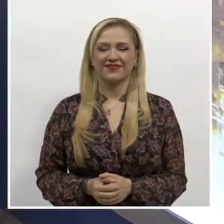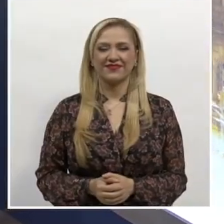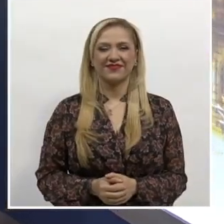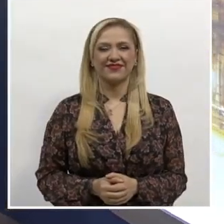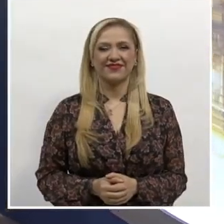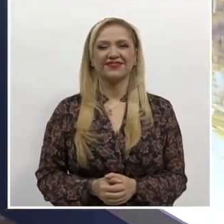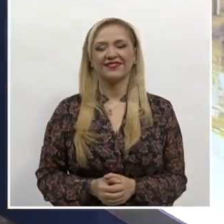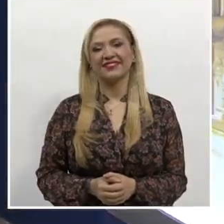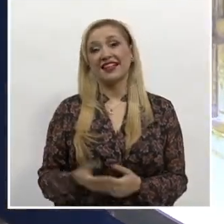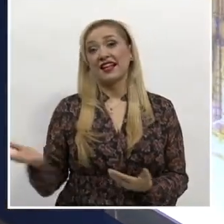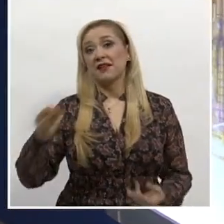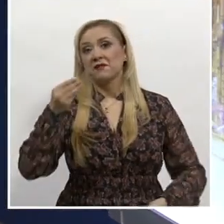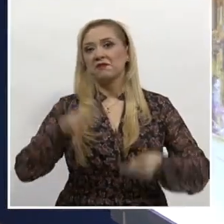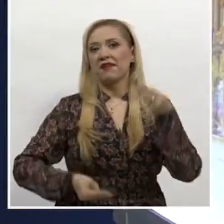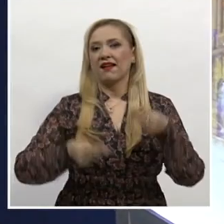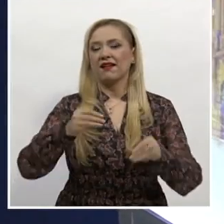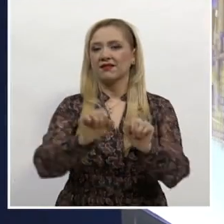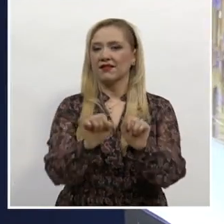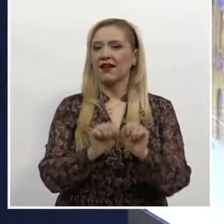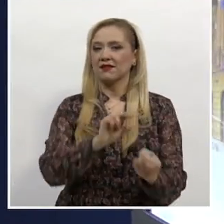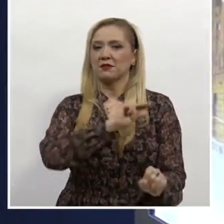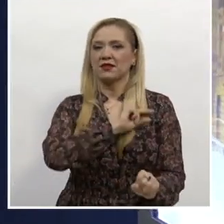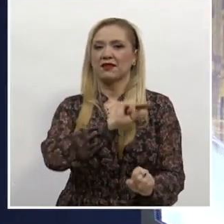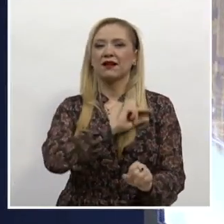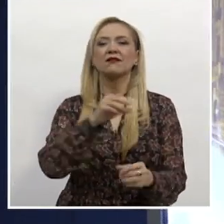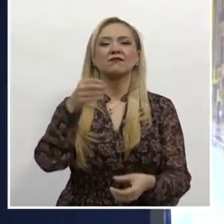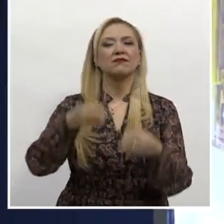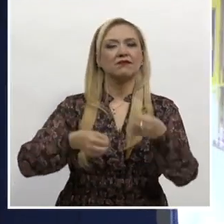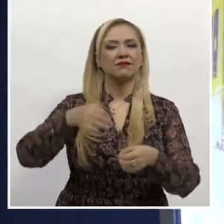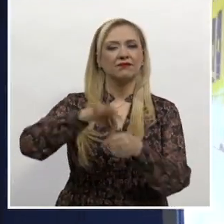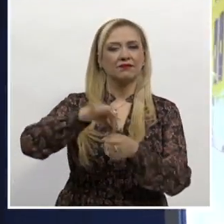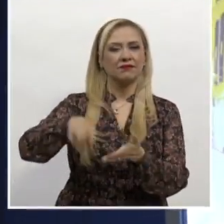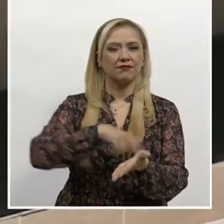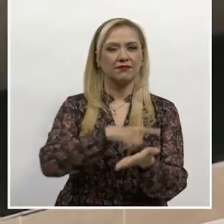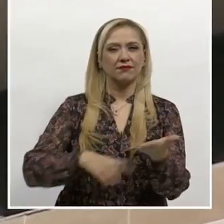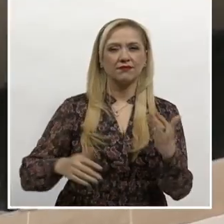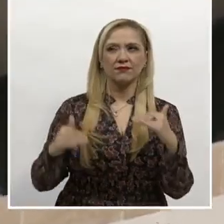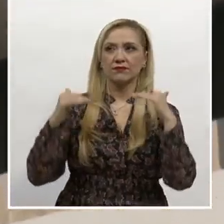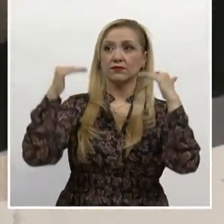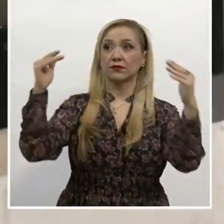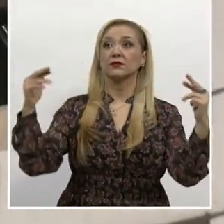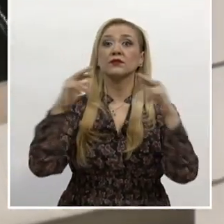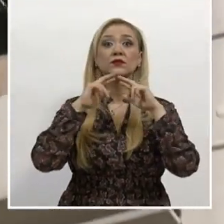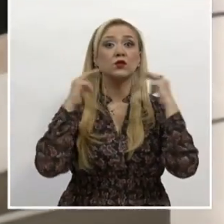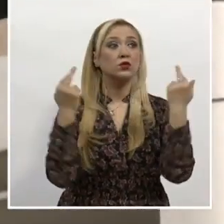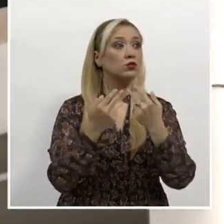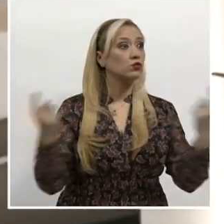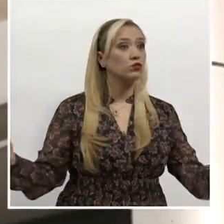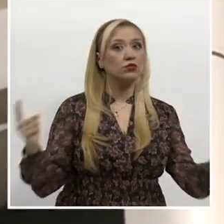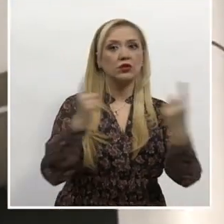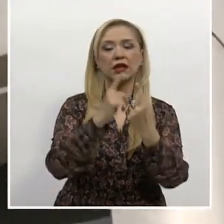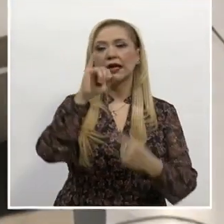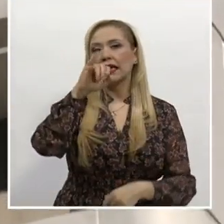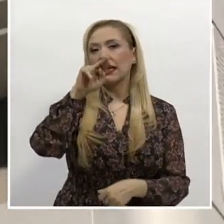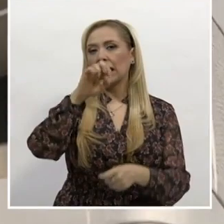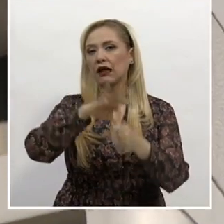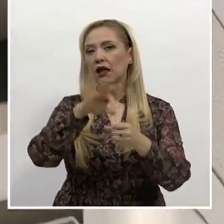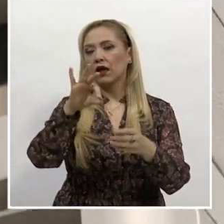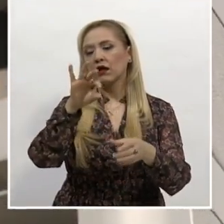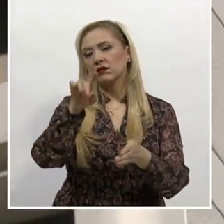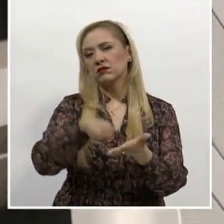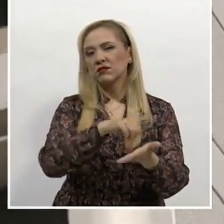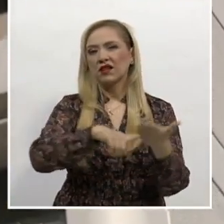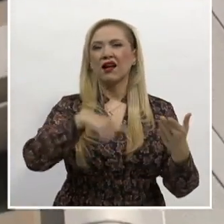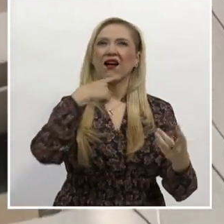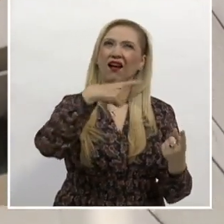Las y los magistrados de la Sala Especializada del Tribunal Electoral se reunieron con consejeras y consejeros del INE que integran la Comisión de